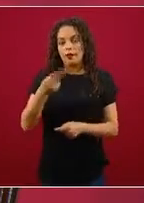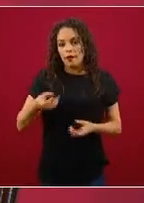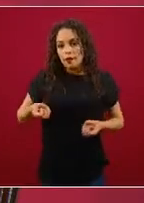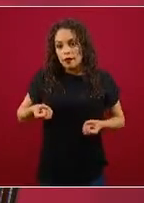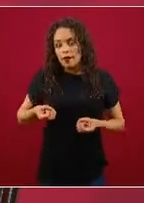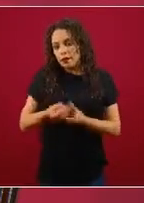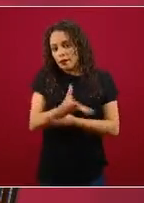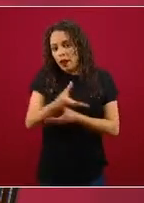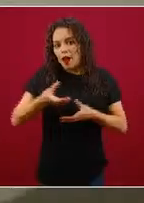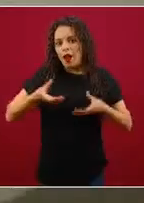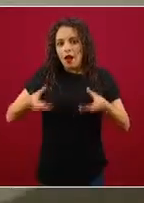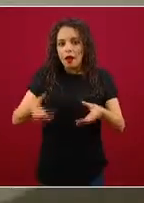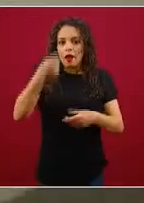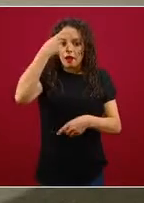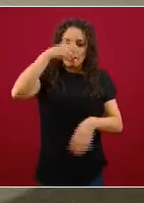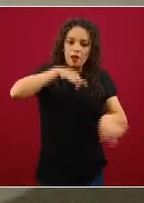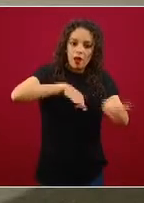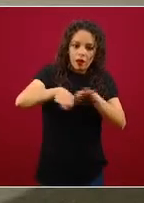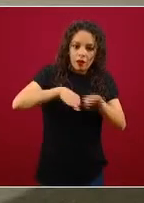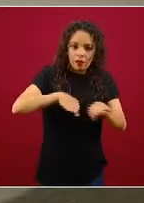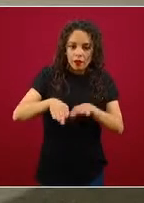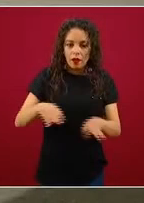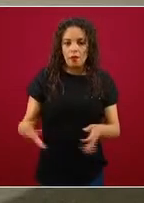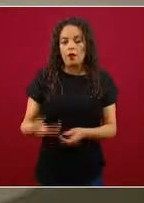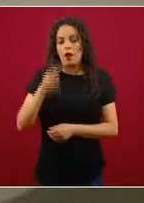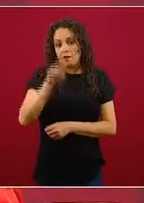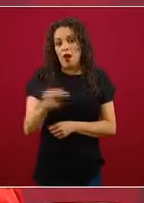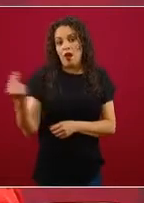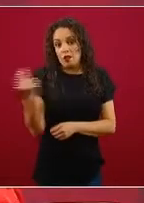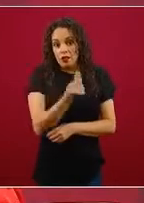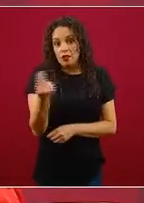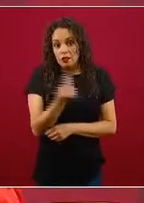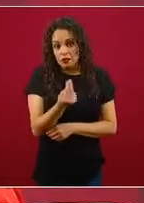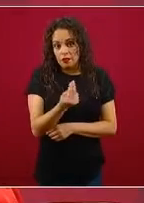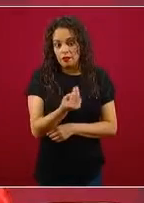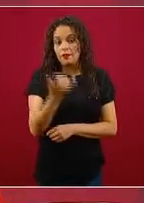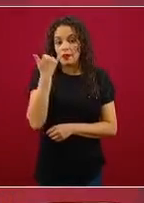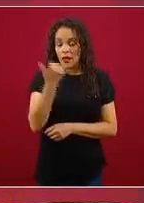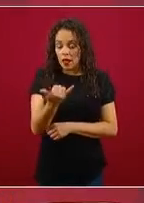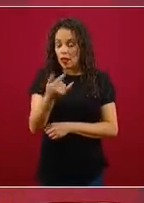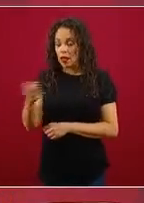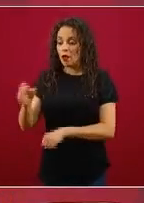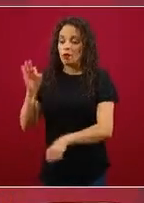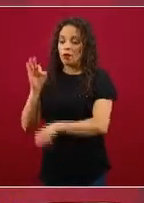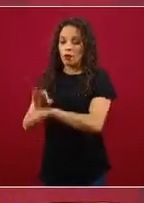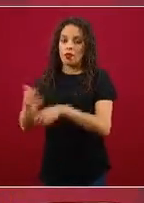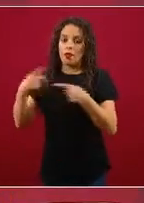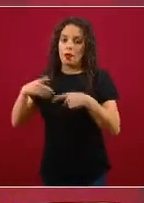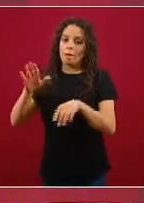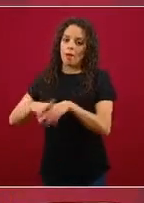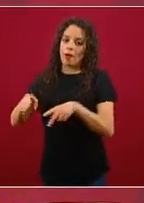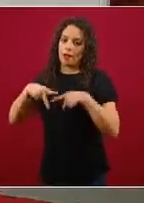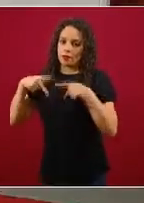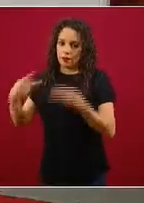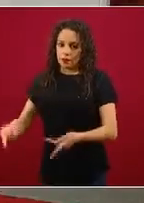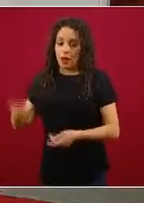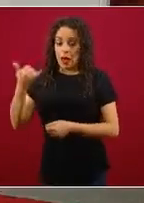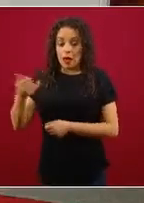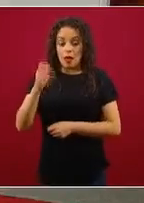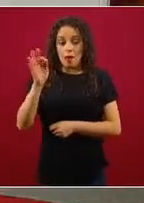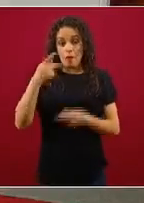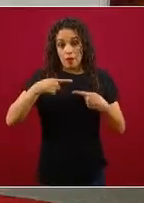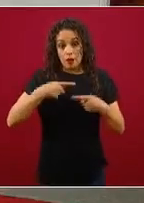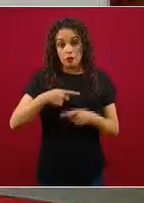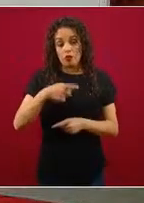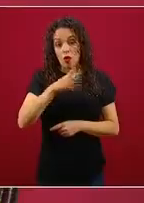esenciales o por necesidad de estar fuera de casa, proteger a los más vulnerables y a las personas contagiadas, por supuesto,